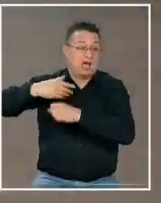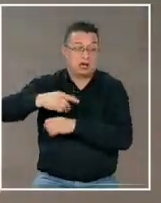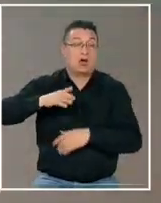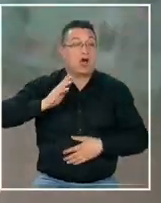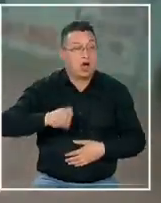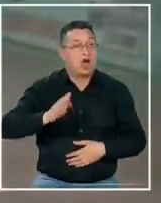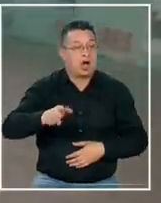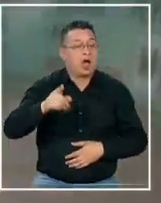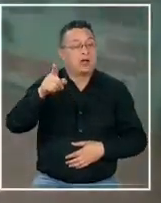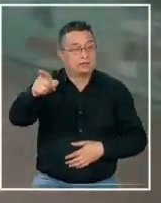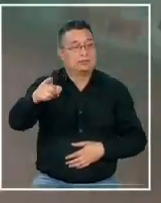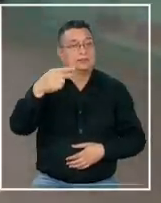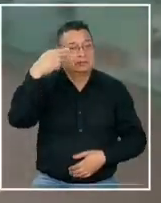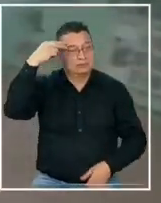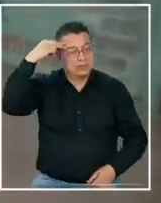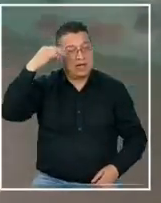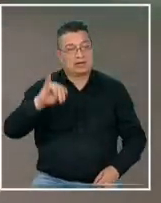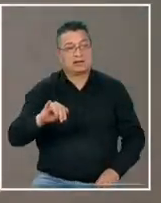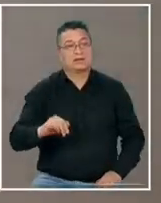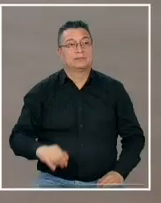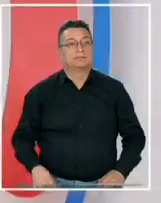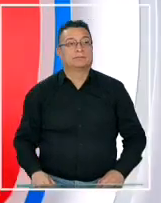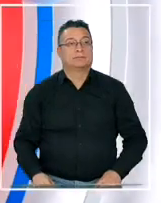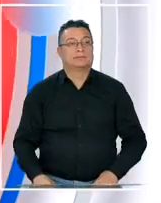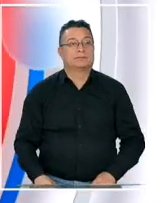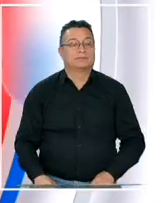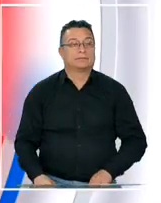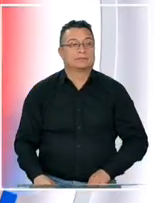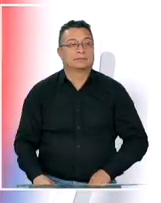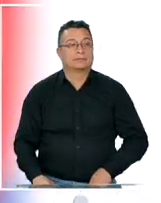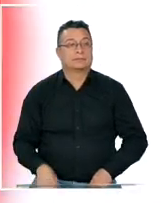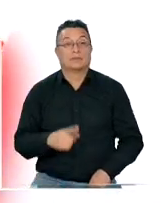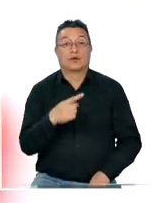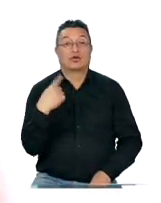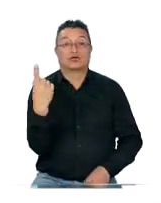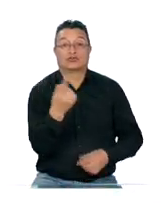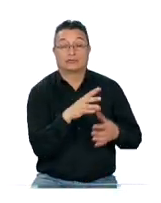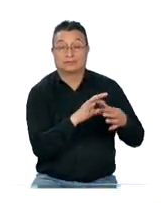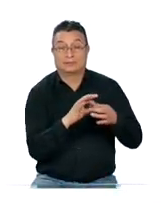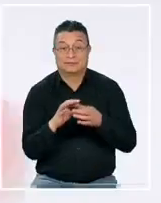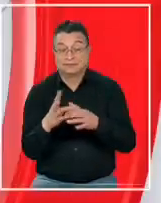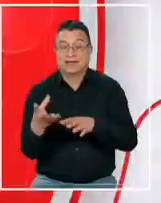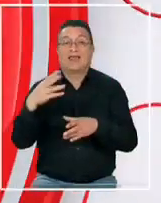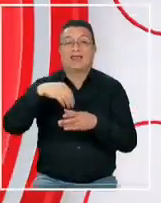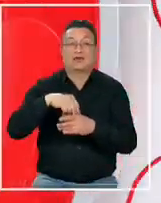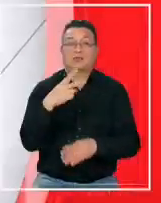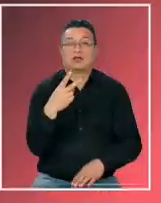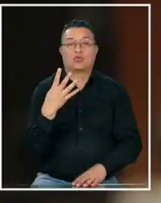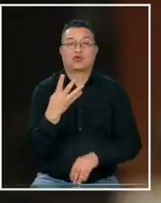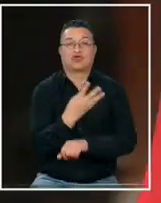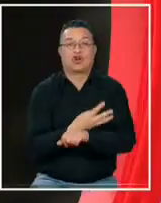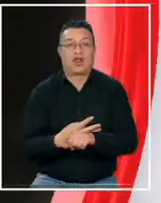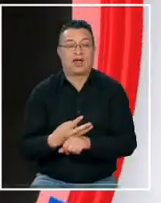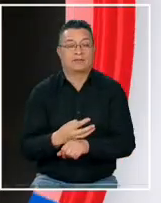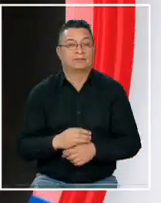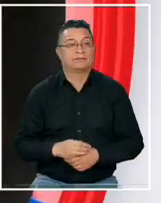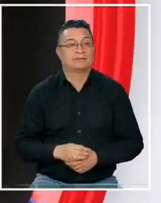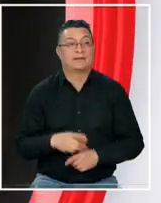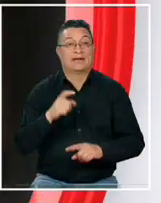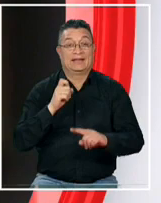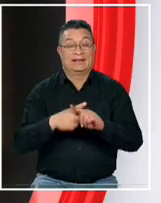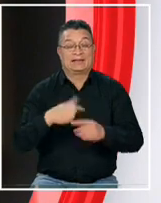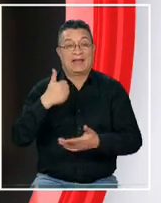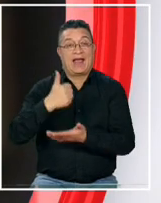en el país caribeño todo pasa en 24 horas el